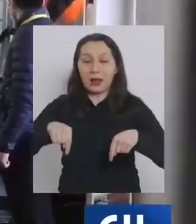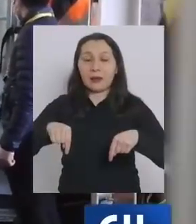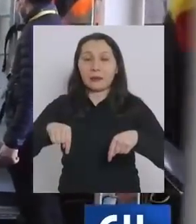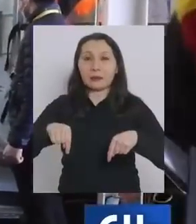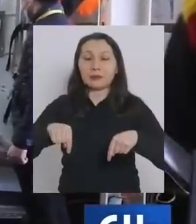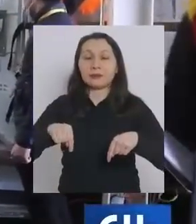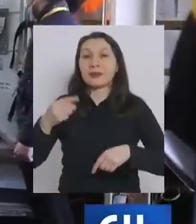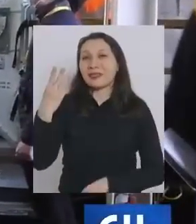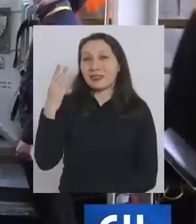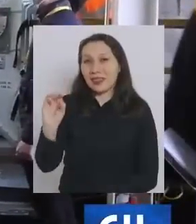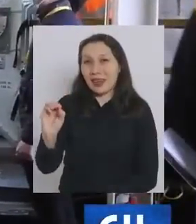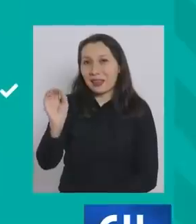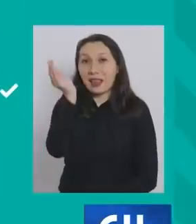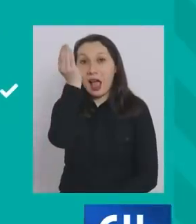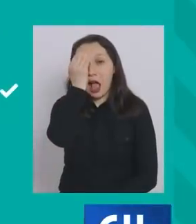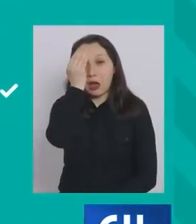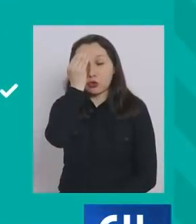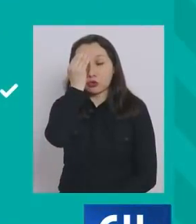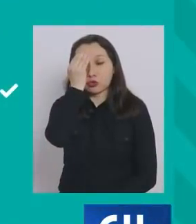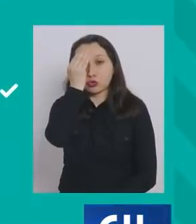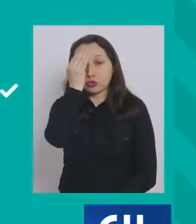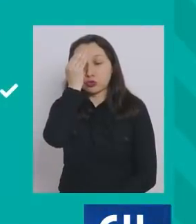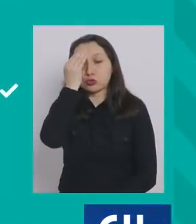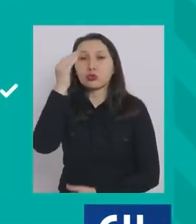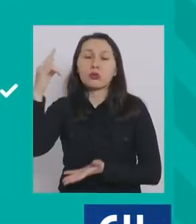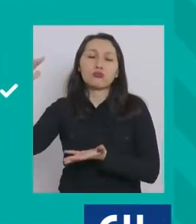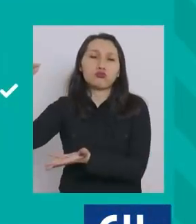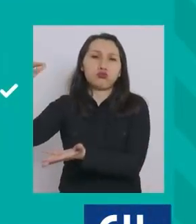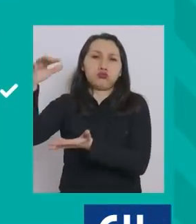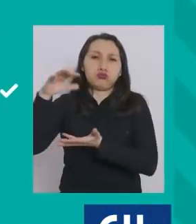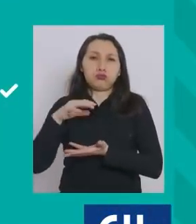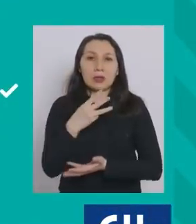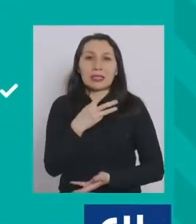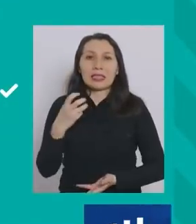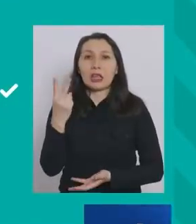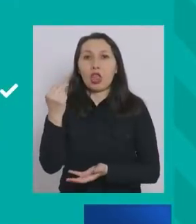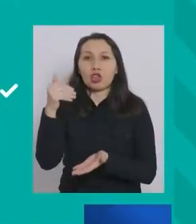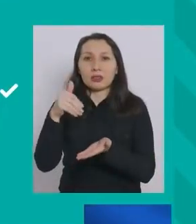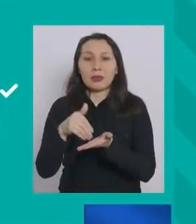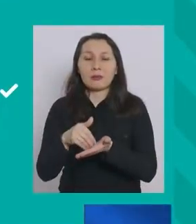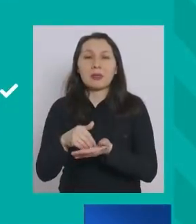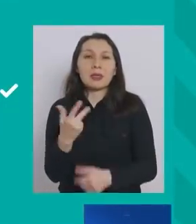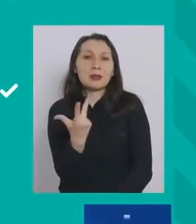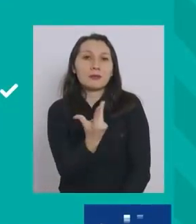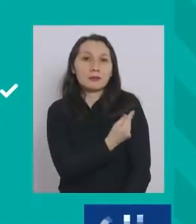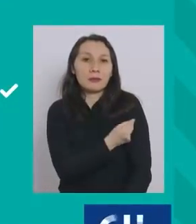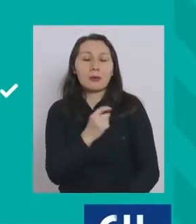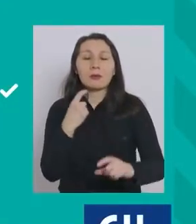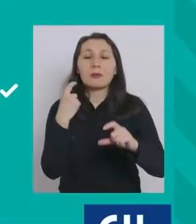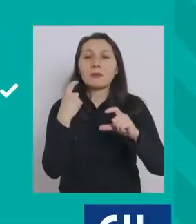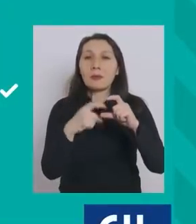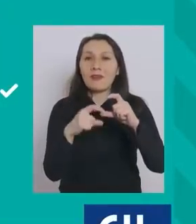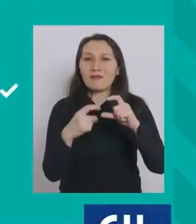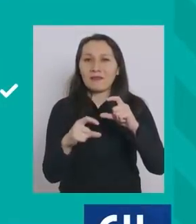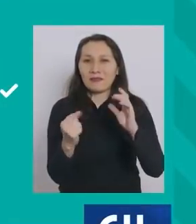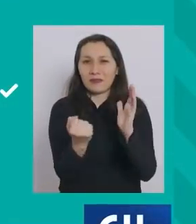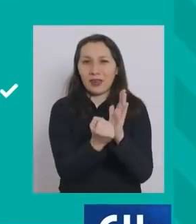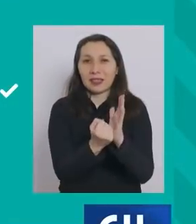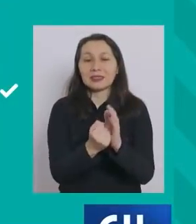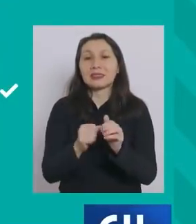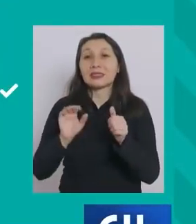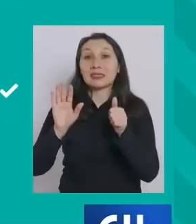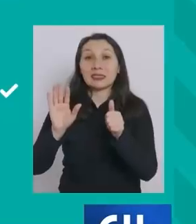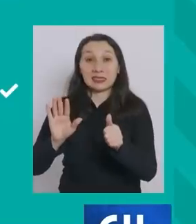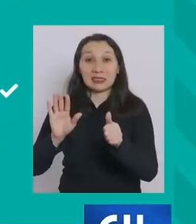del 30 de agosto, van a llegar 312.000 dosis de Pfizer. Para la semana del 6 de